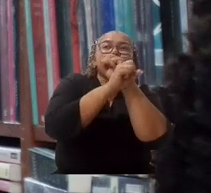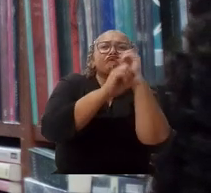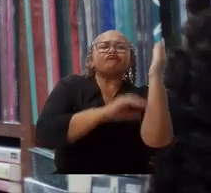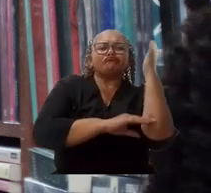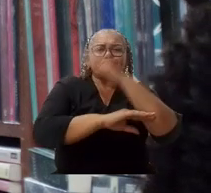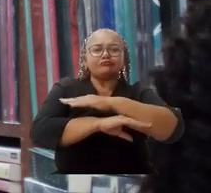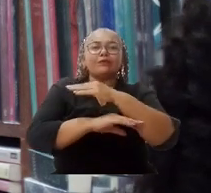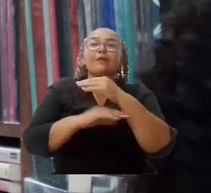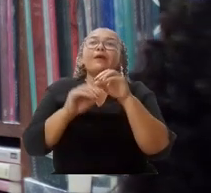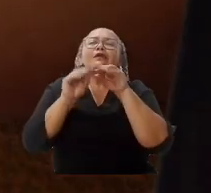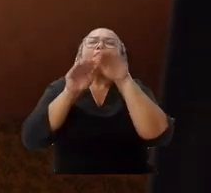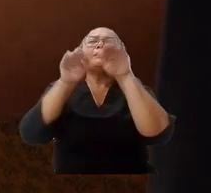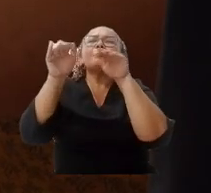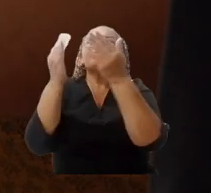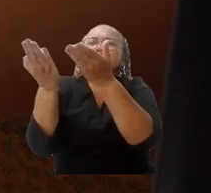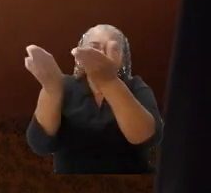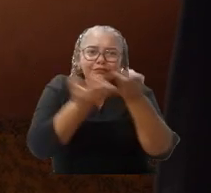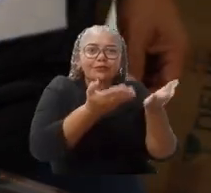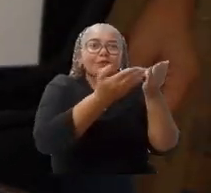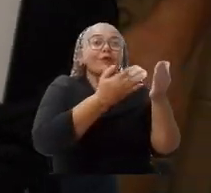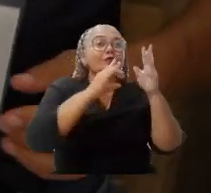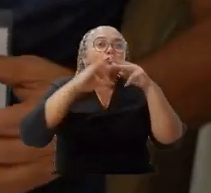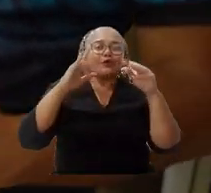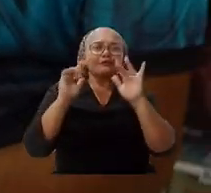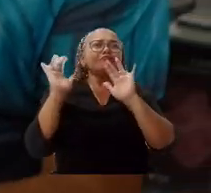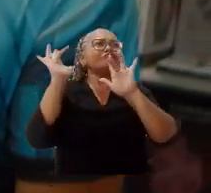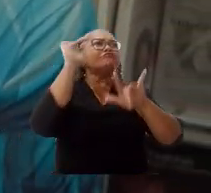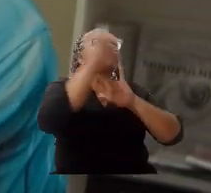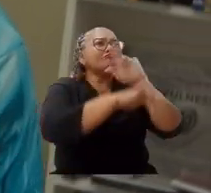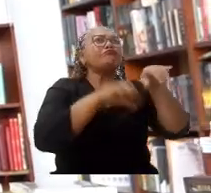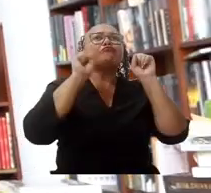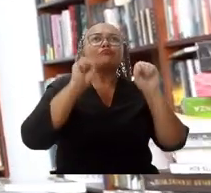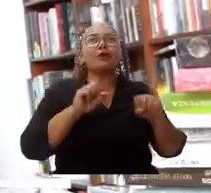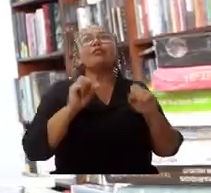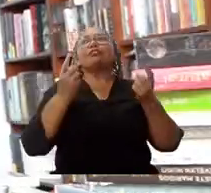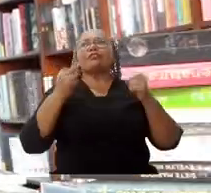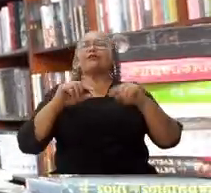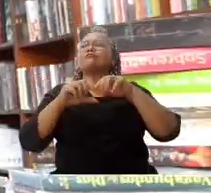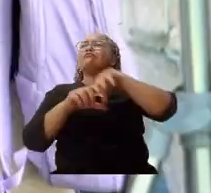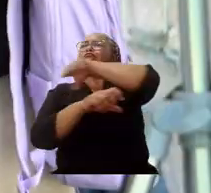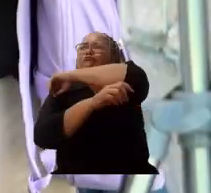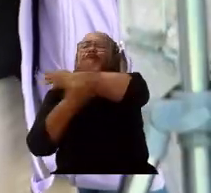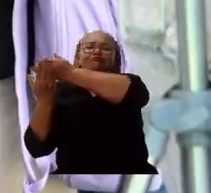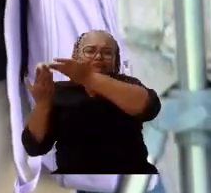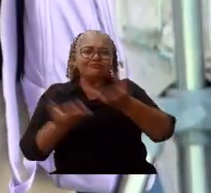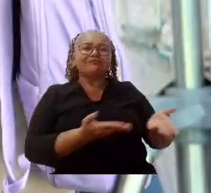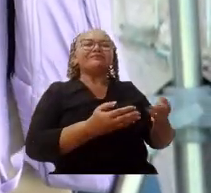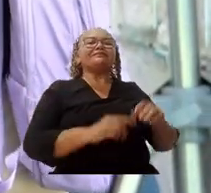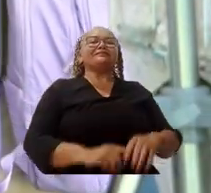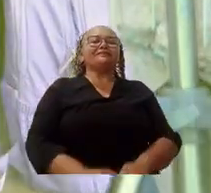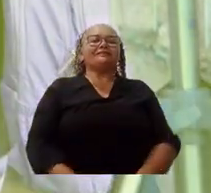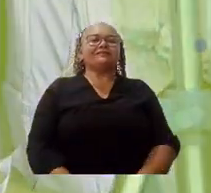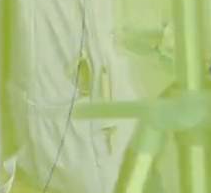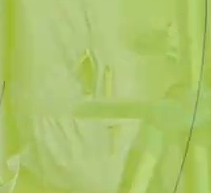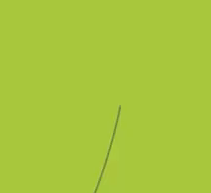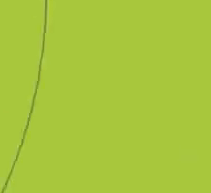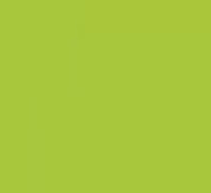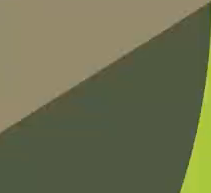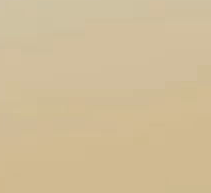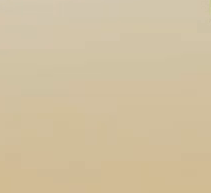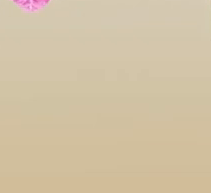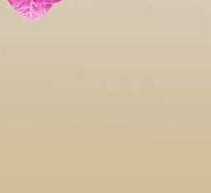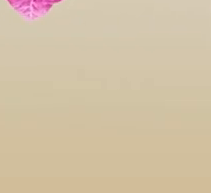mañana y las 8 de la noche. Por eso, la invitación se extiende a toda la comunidad universitaria y en general para disfrutar del evento.